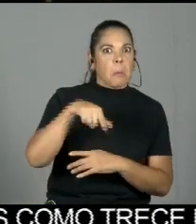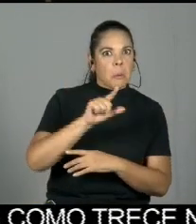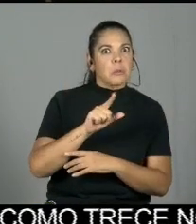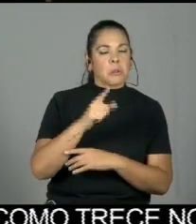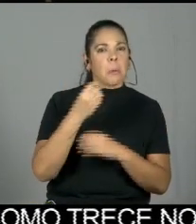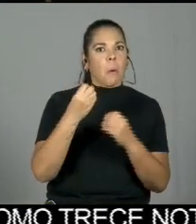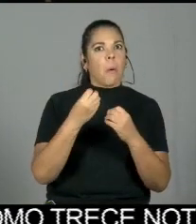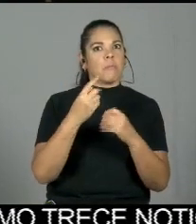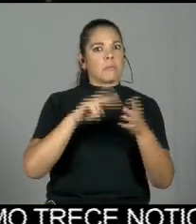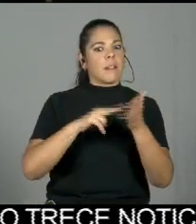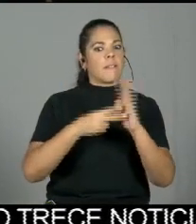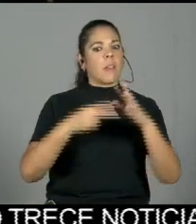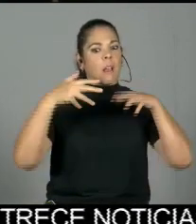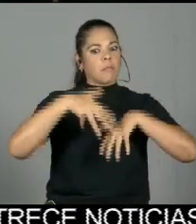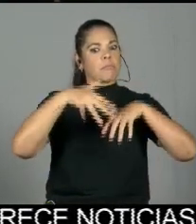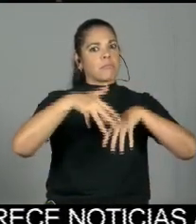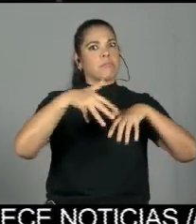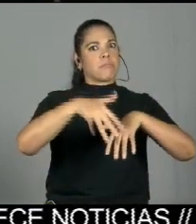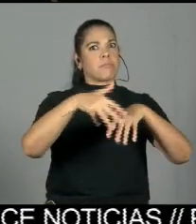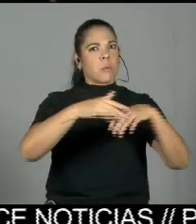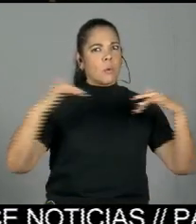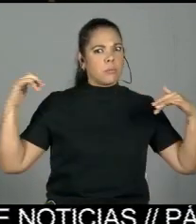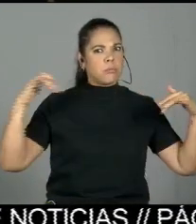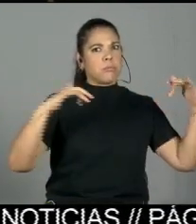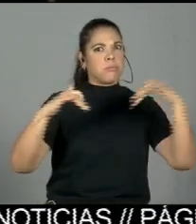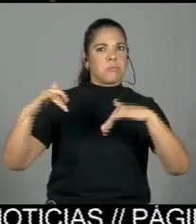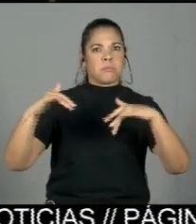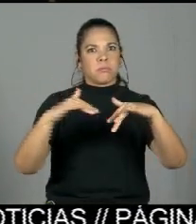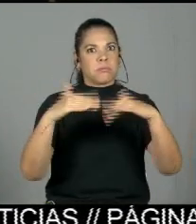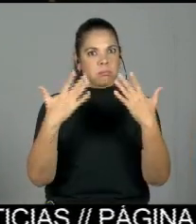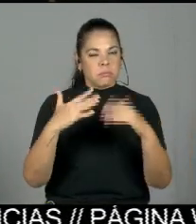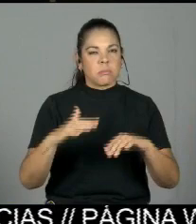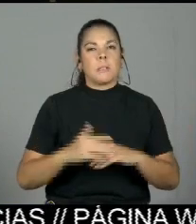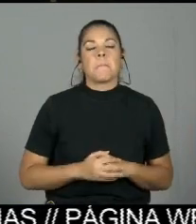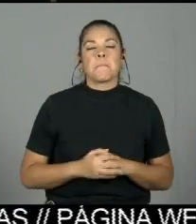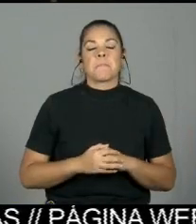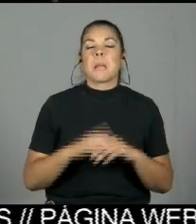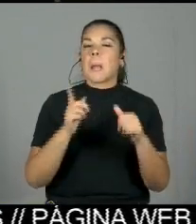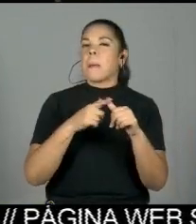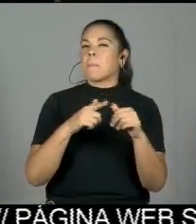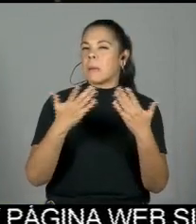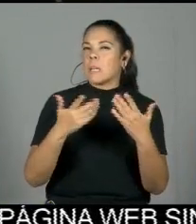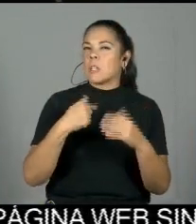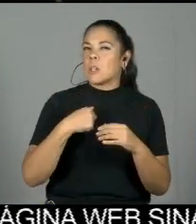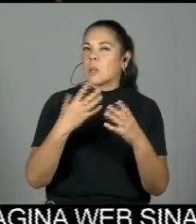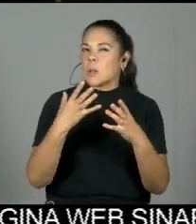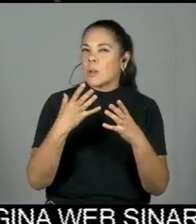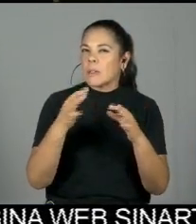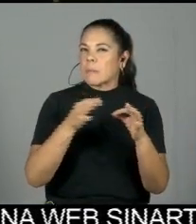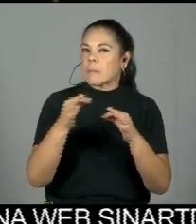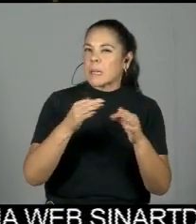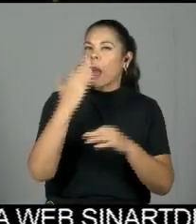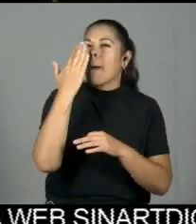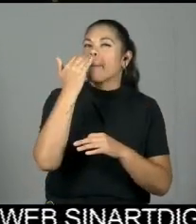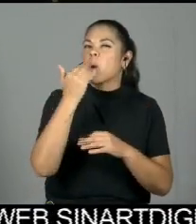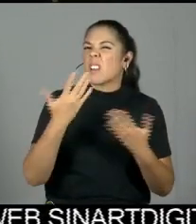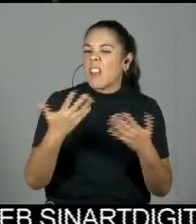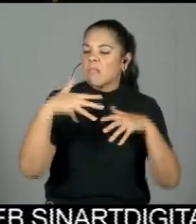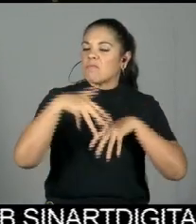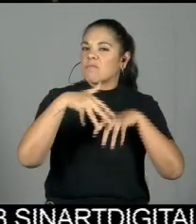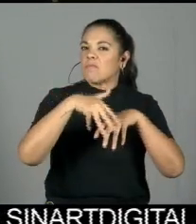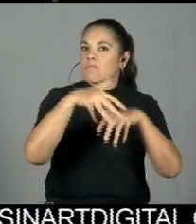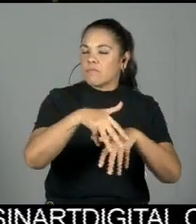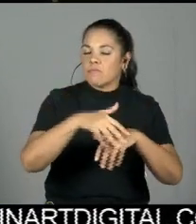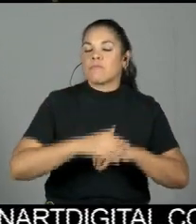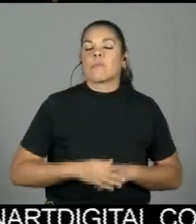bastante grande. Luis, tal vez si nos comente acerca de eso. Bueno, sí. Primero que todo, creo que es importante por qué se da esto. Ha habido una